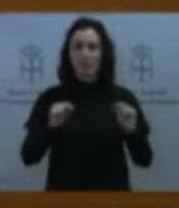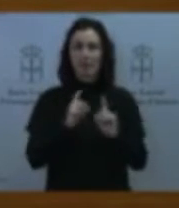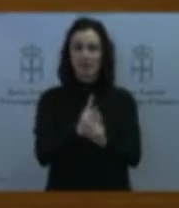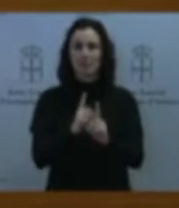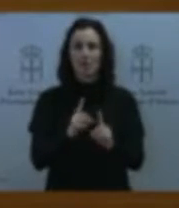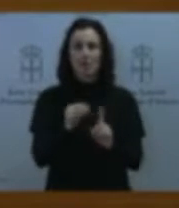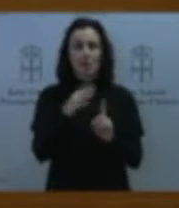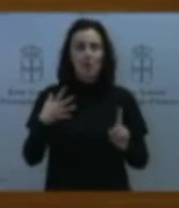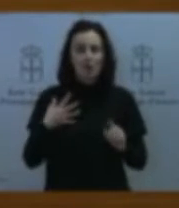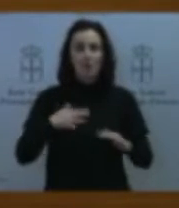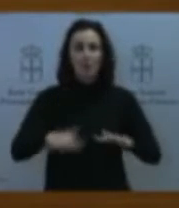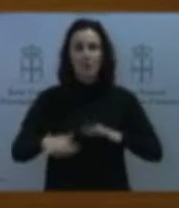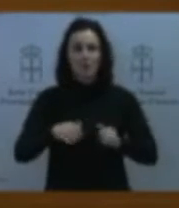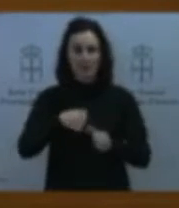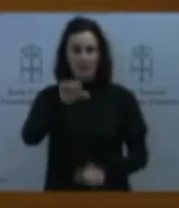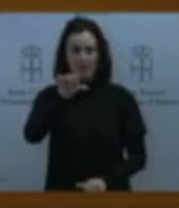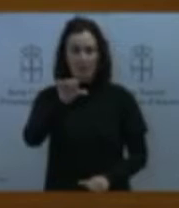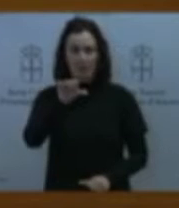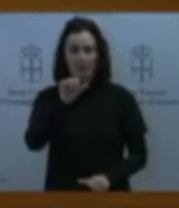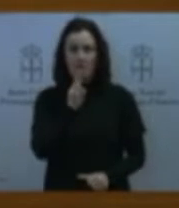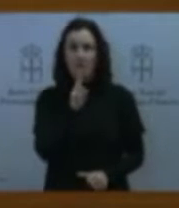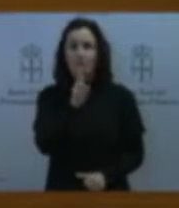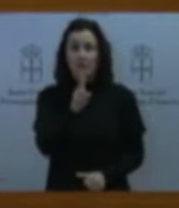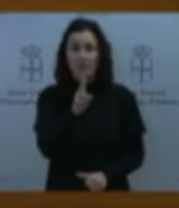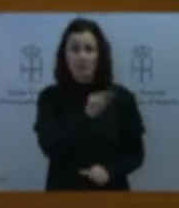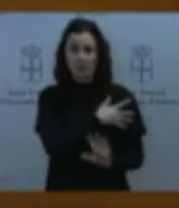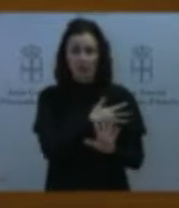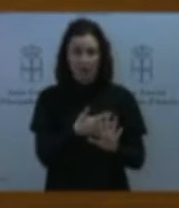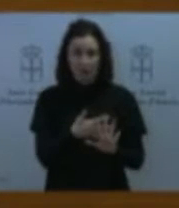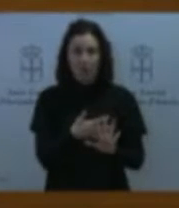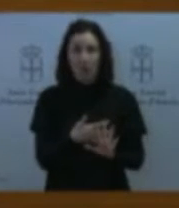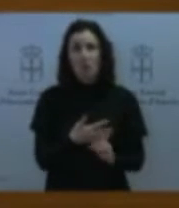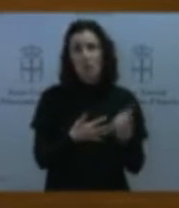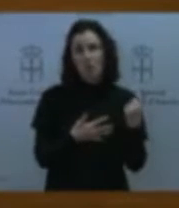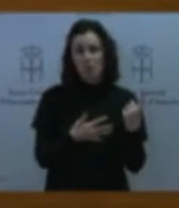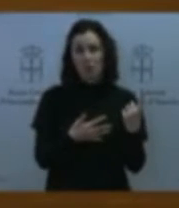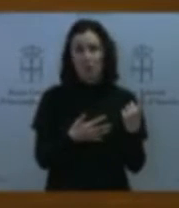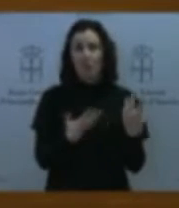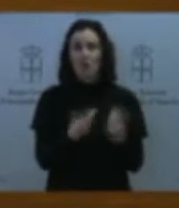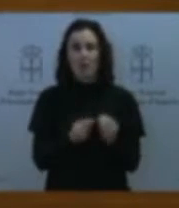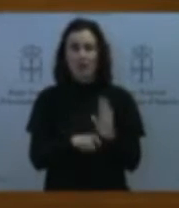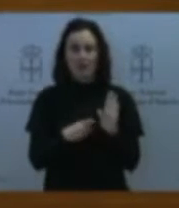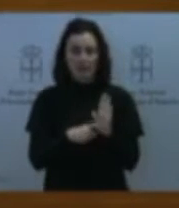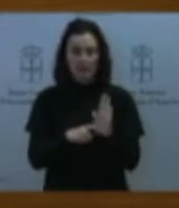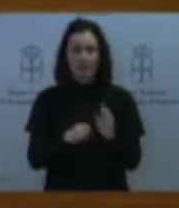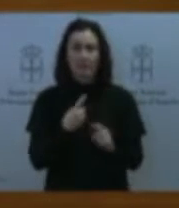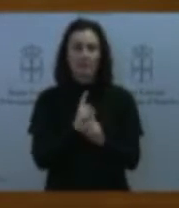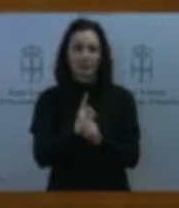en dos años de trabajo, uno de ellos paralelo con la Ley de Transportes y Movilidad Sostenible, no advierte